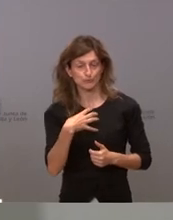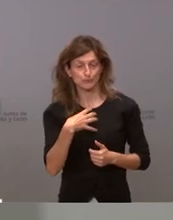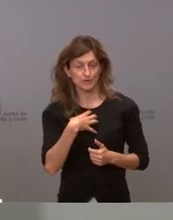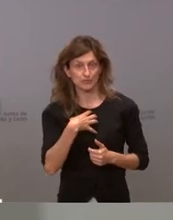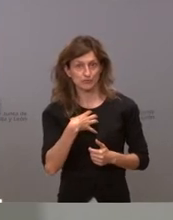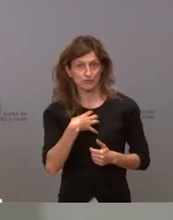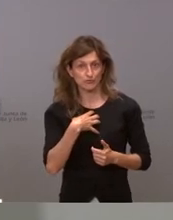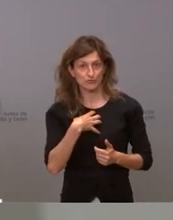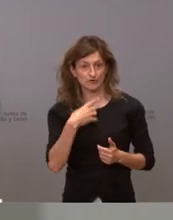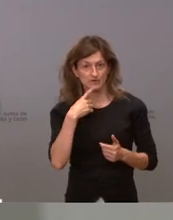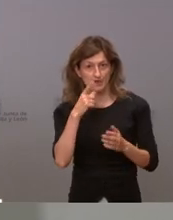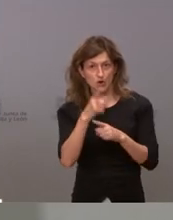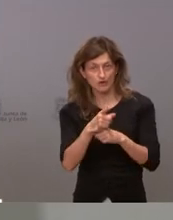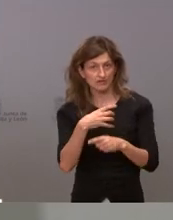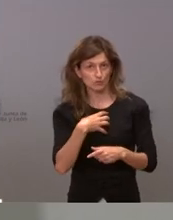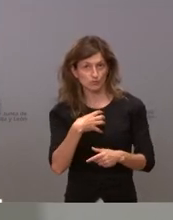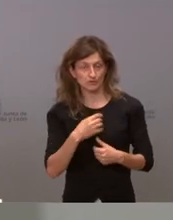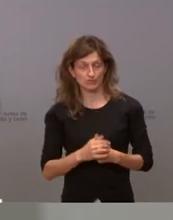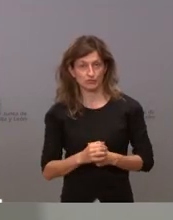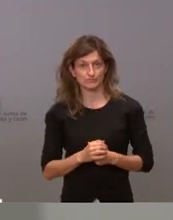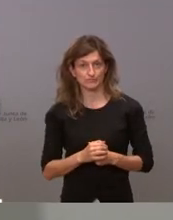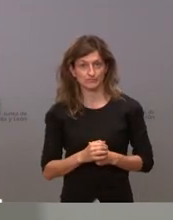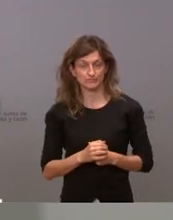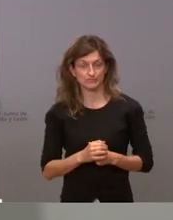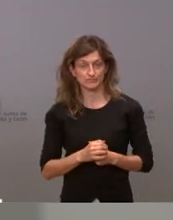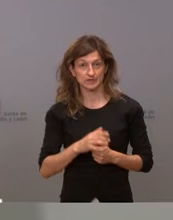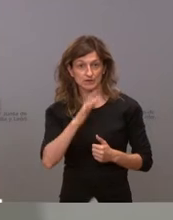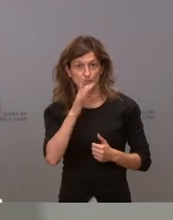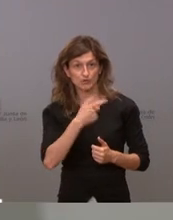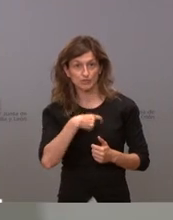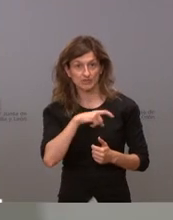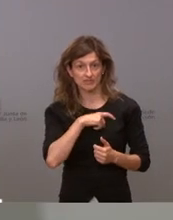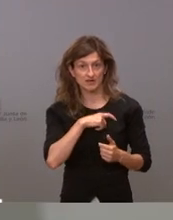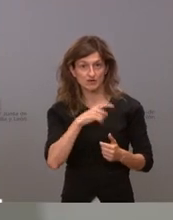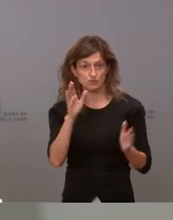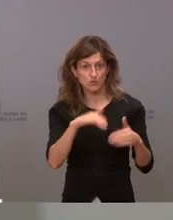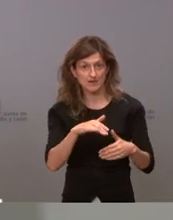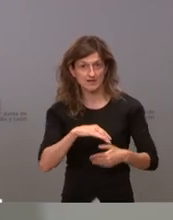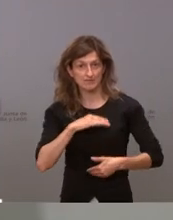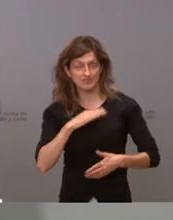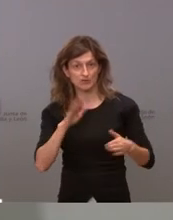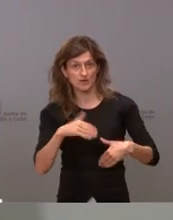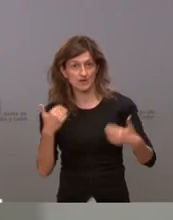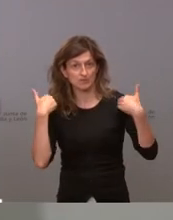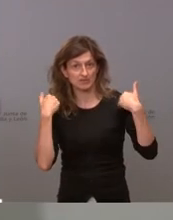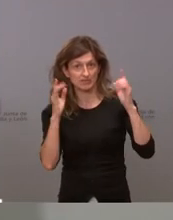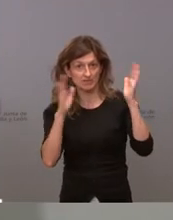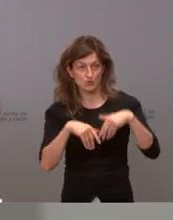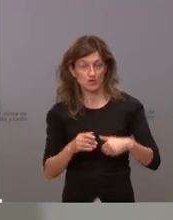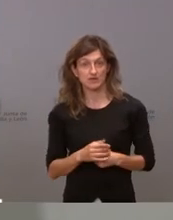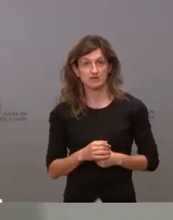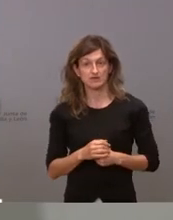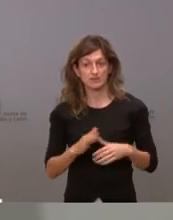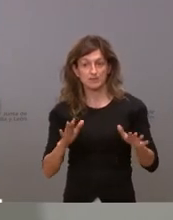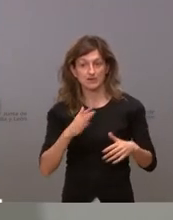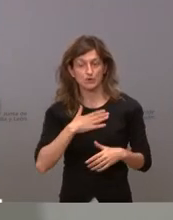dictar esas órdenes y entre otras cosas porque no tenemos ni la policía ni la capacidad ni la competencia pero a